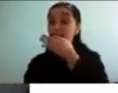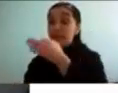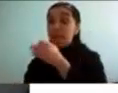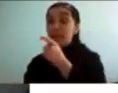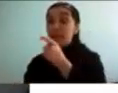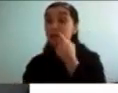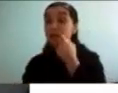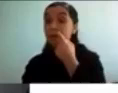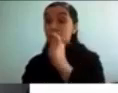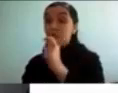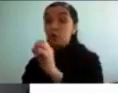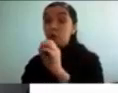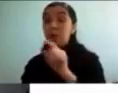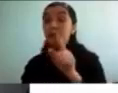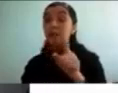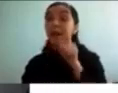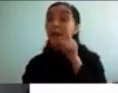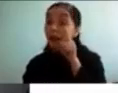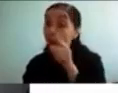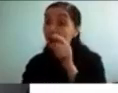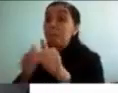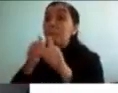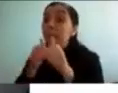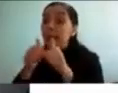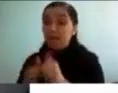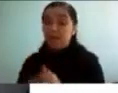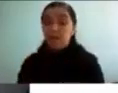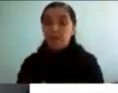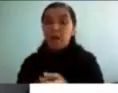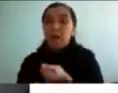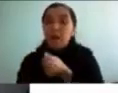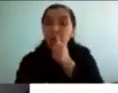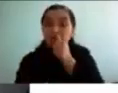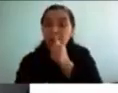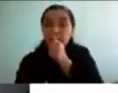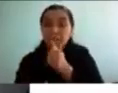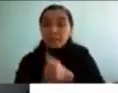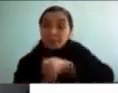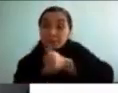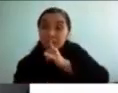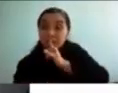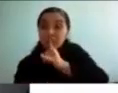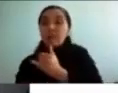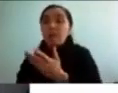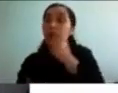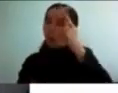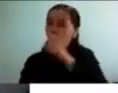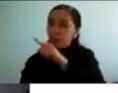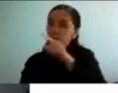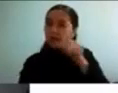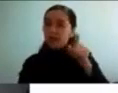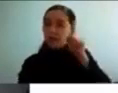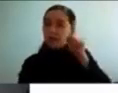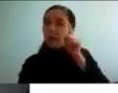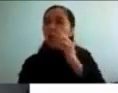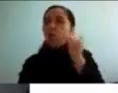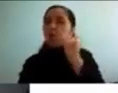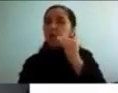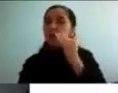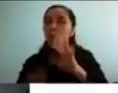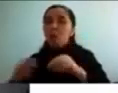tiene un mayor riesgo de consumo de sustancias seguro que a todos nos viene a la cabeza alguna persona o algún niño hiperactivo